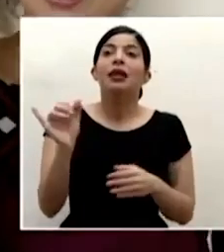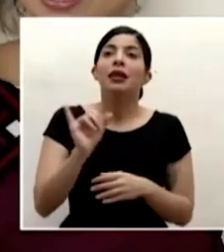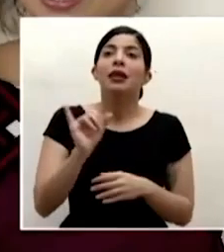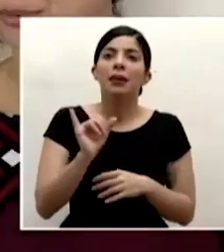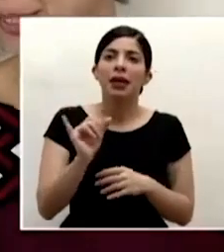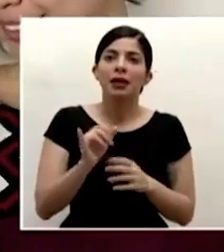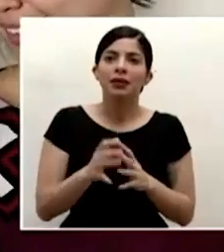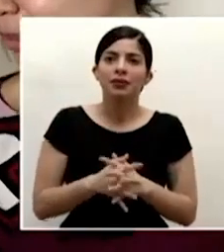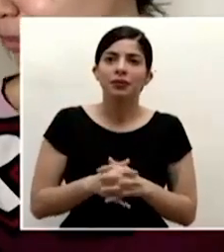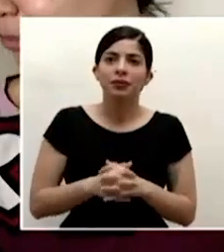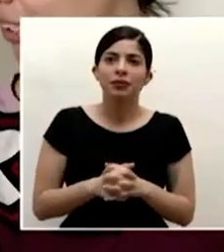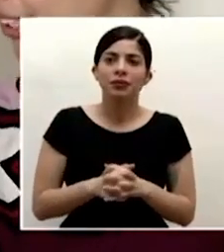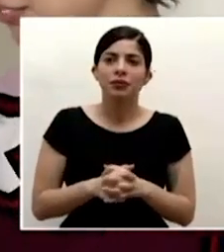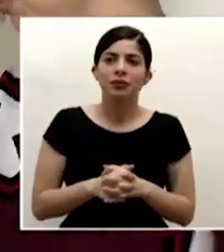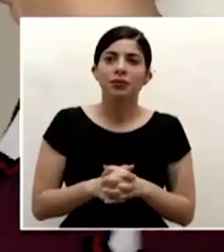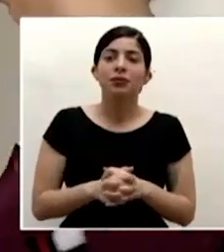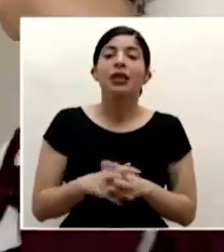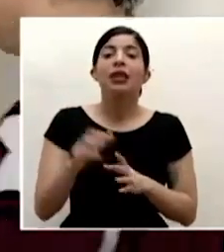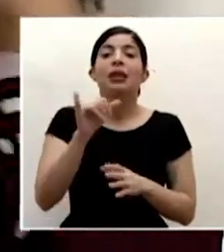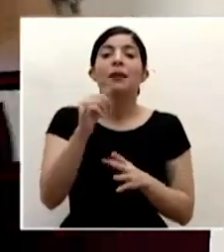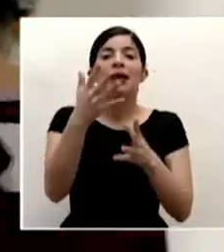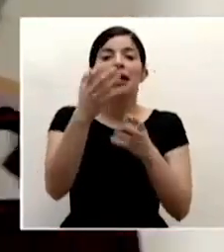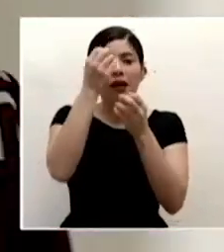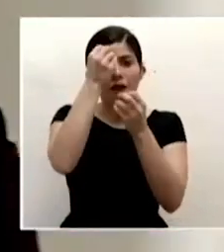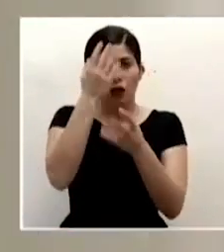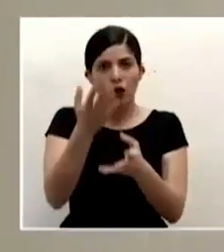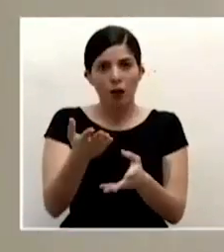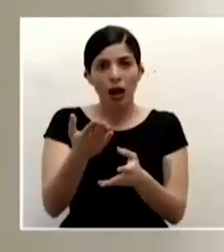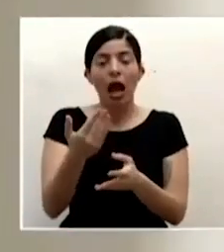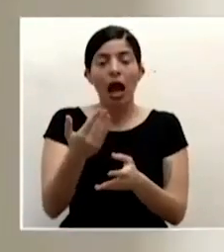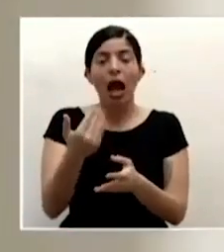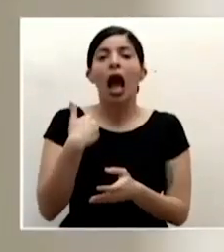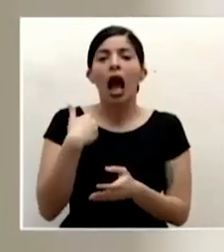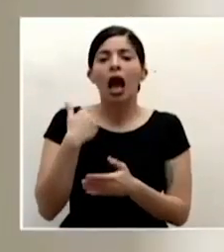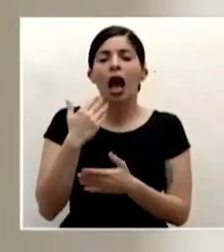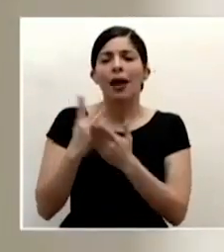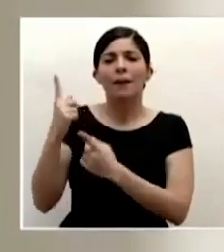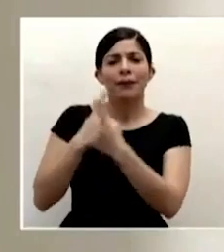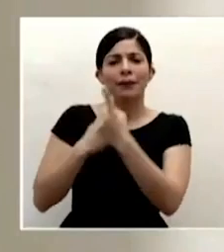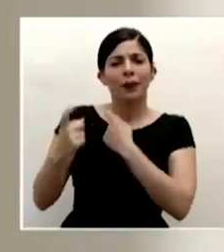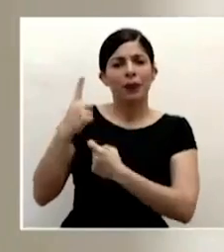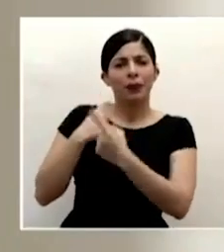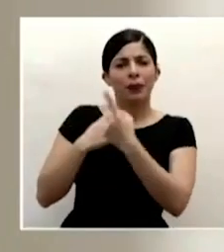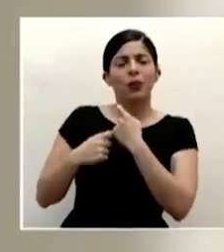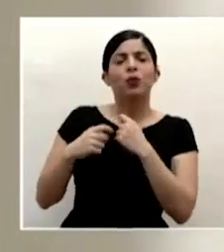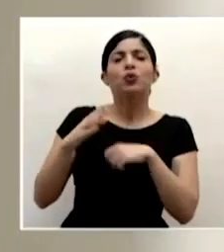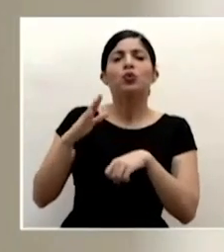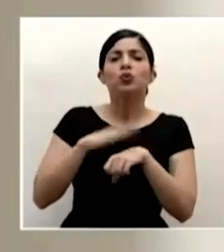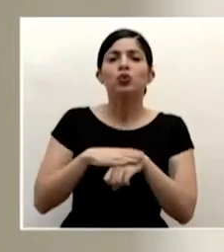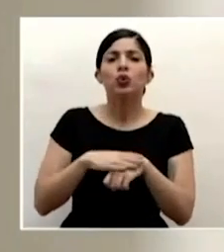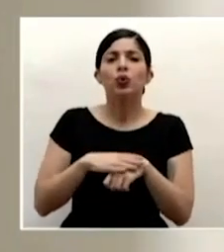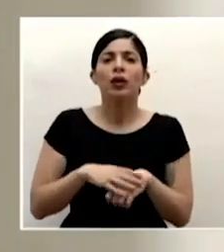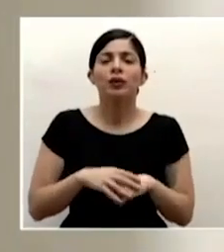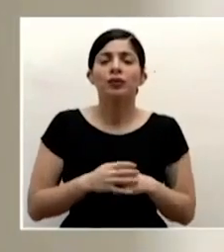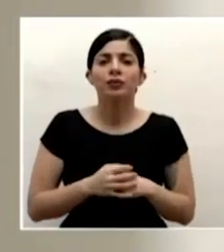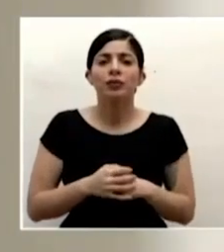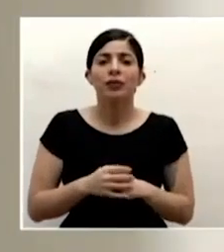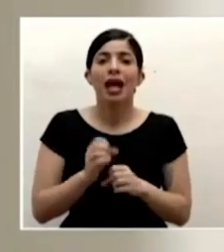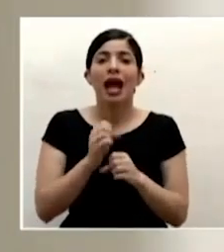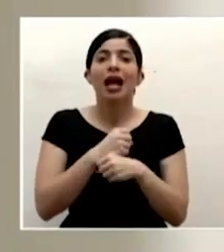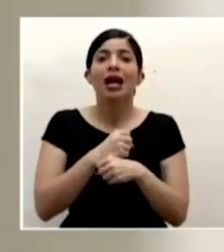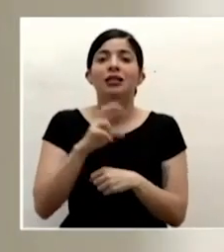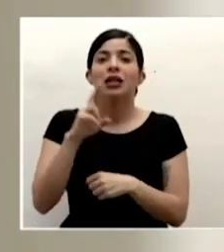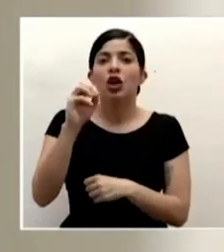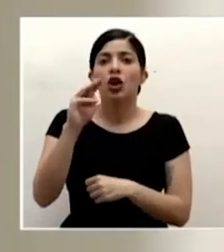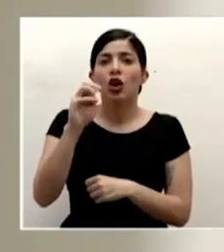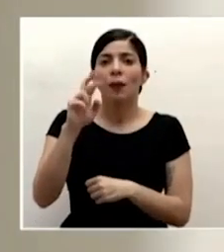también si quería informar que hay algunas preguntas con respecto a la realización de la de la romería de este año